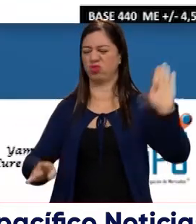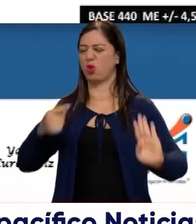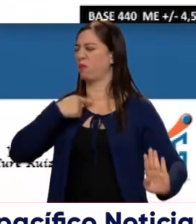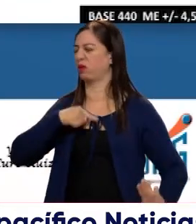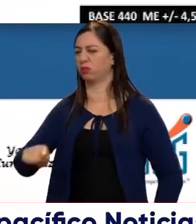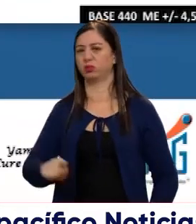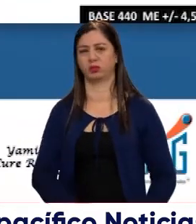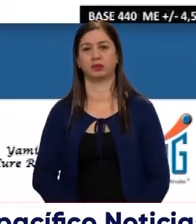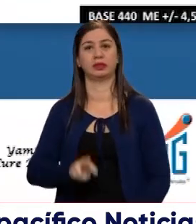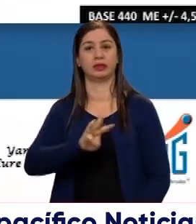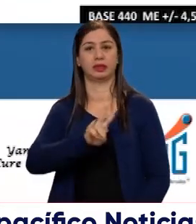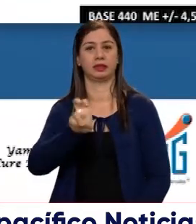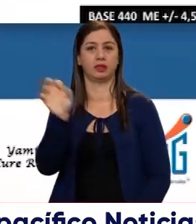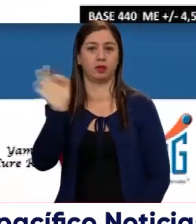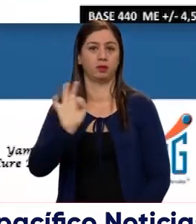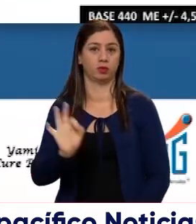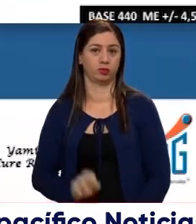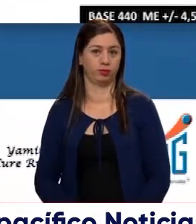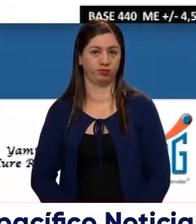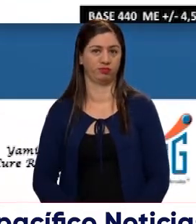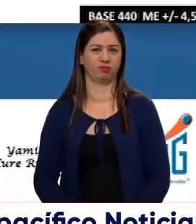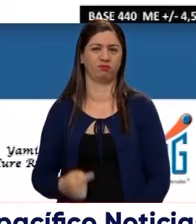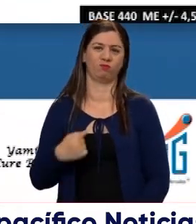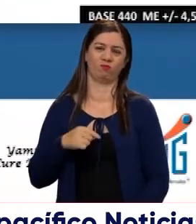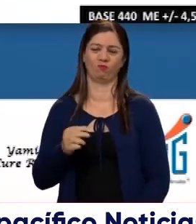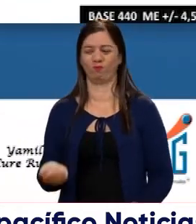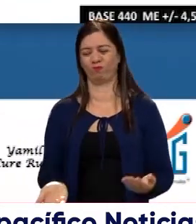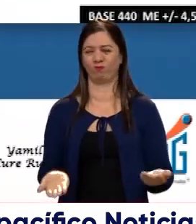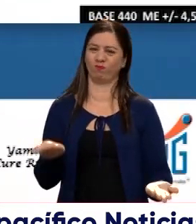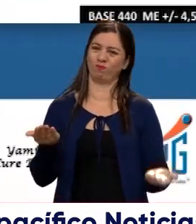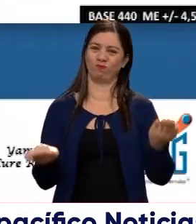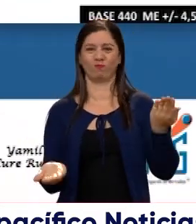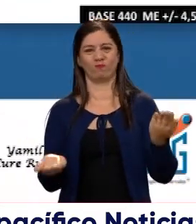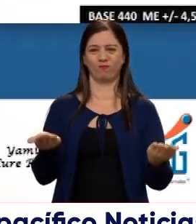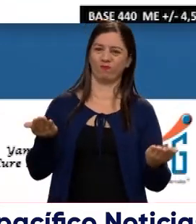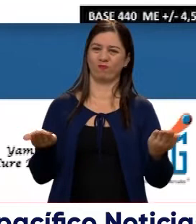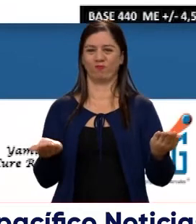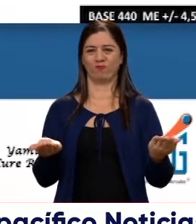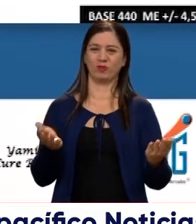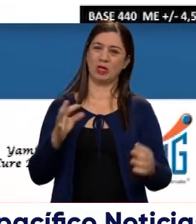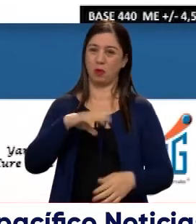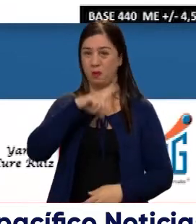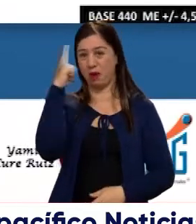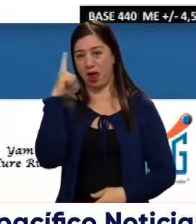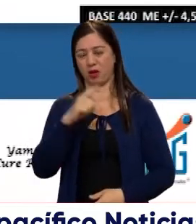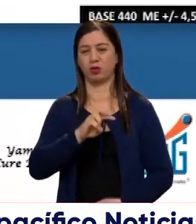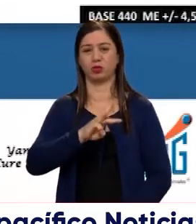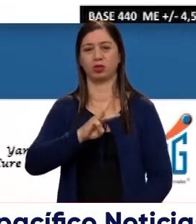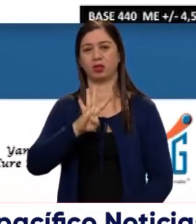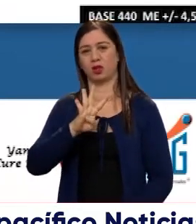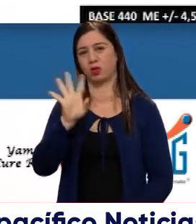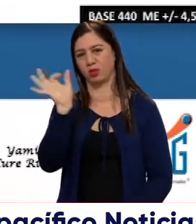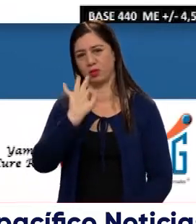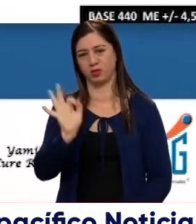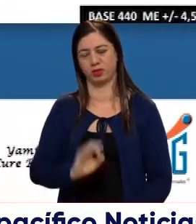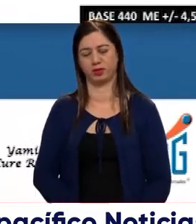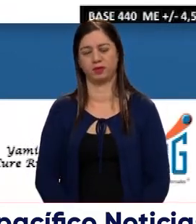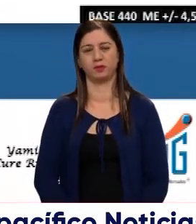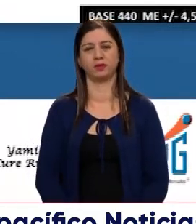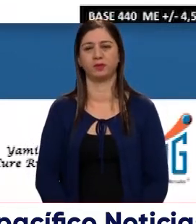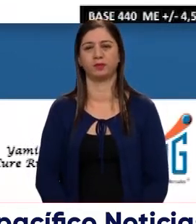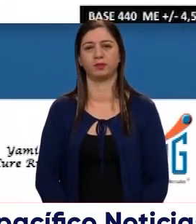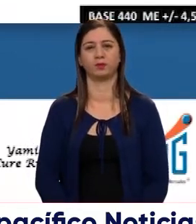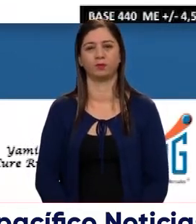,65%, estoy entre uno de los candidatos y voto en blanco, el 34,41%,